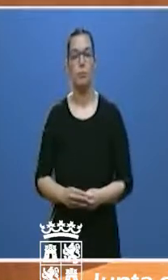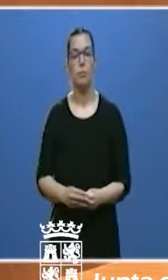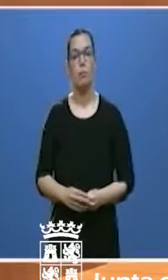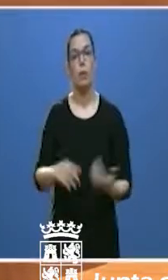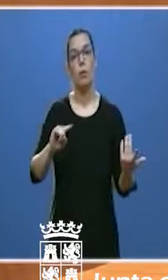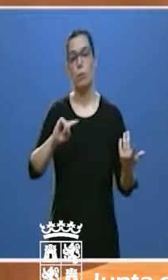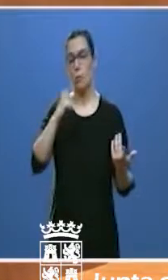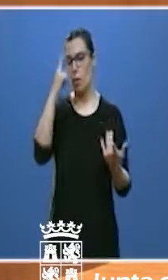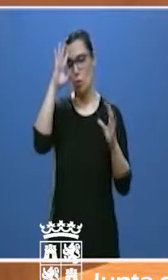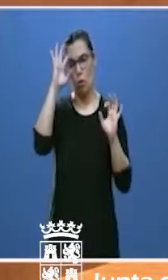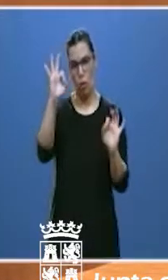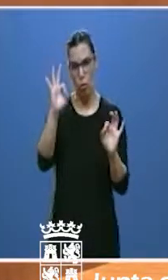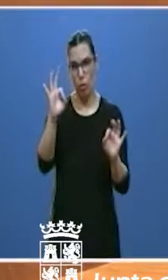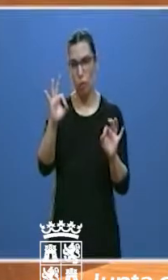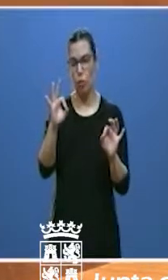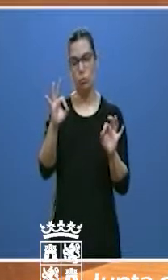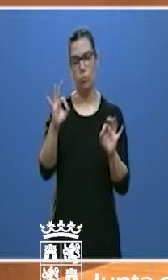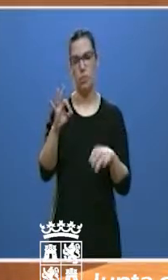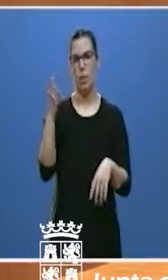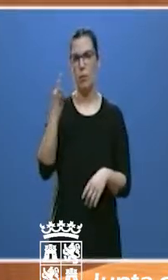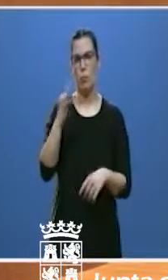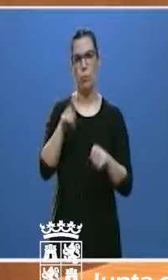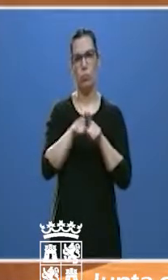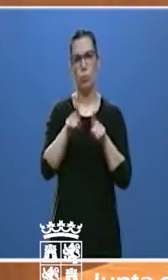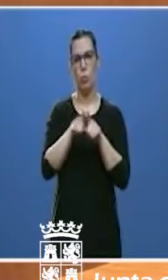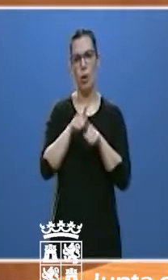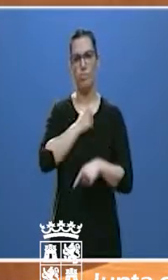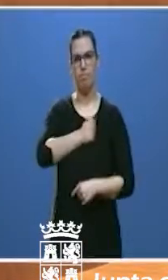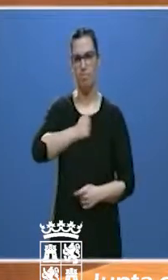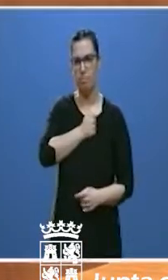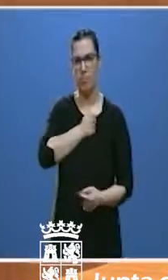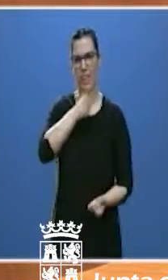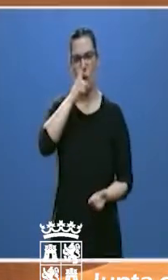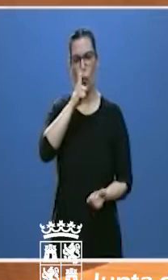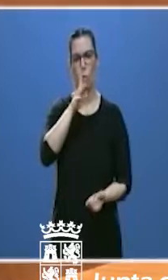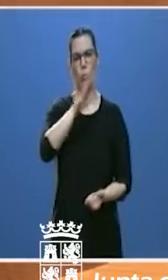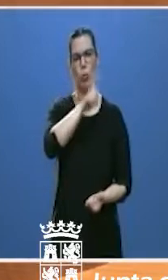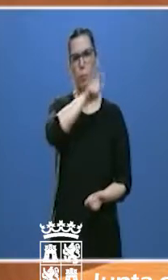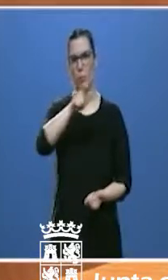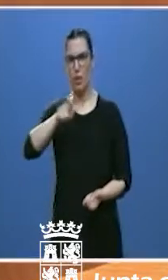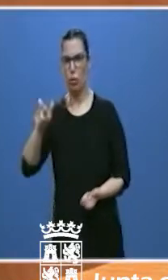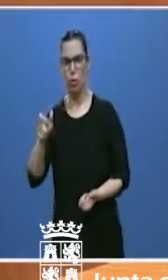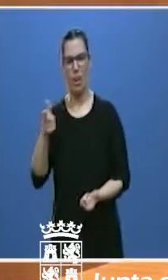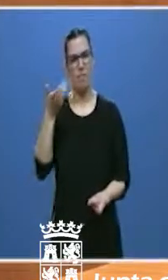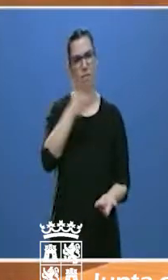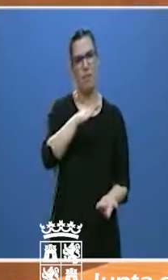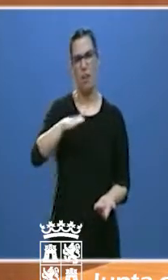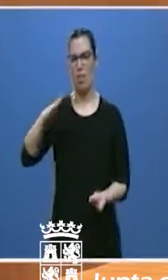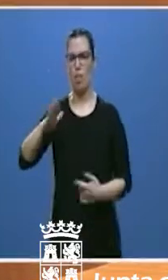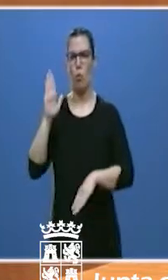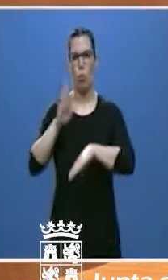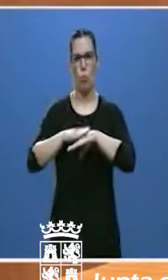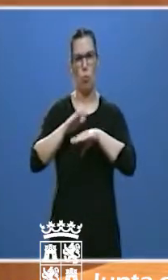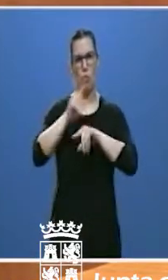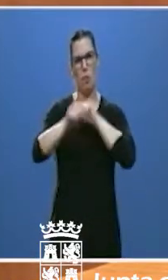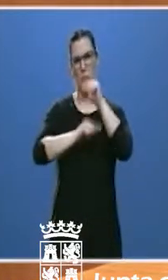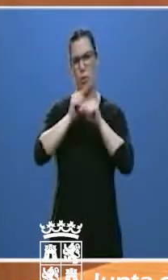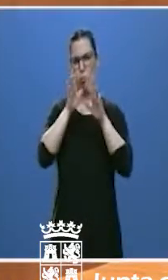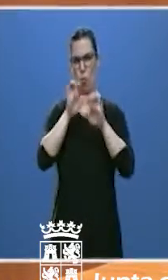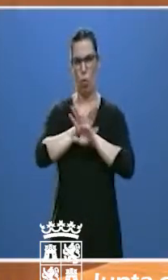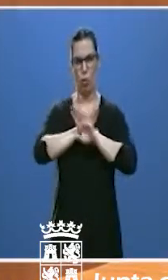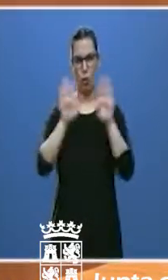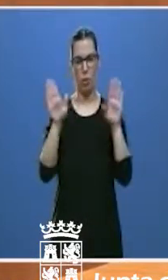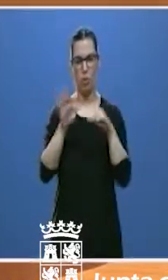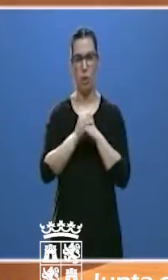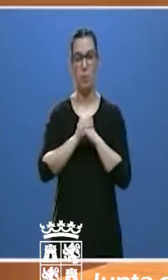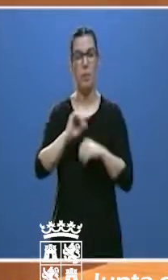palabras, lógicamente, tienen que ser de duelo y recuerdo por las vidas humanas que nos está arrebatando este virus atroz, sobre